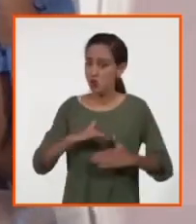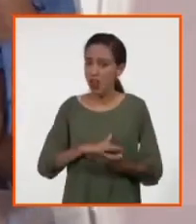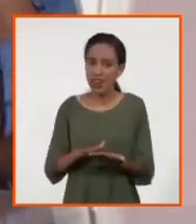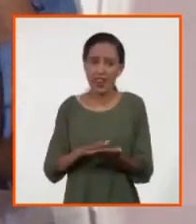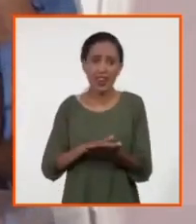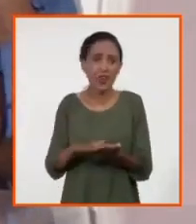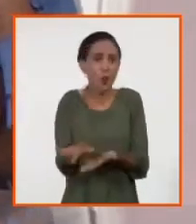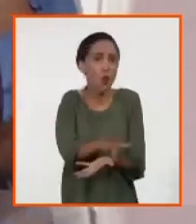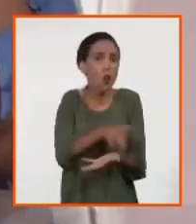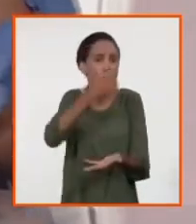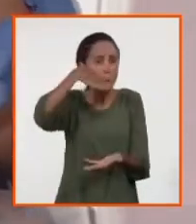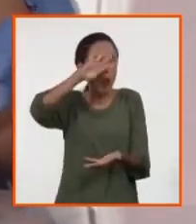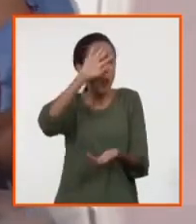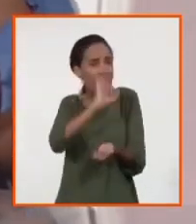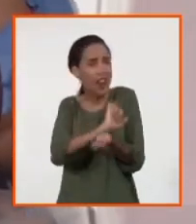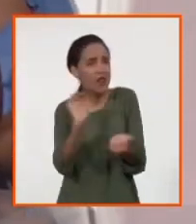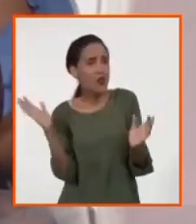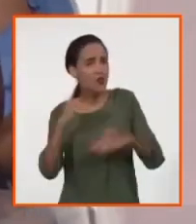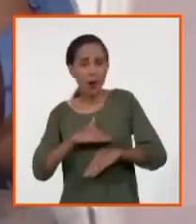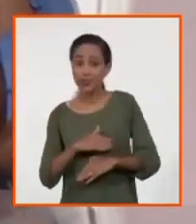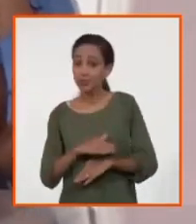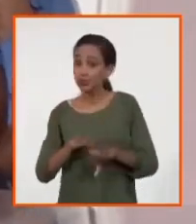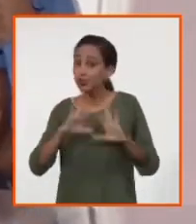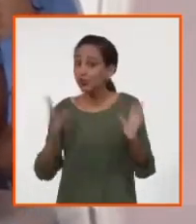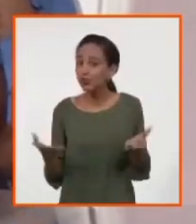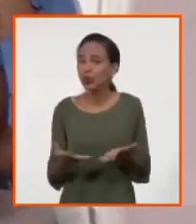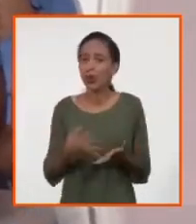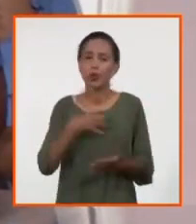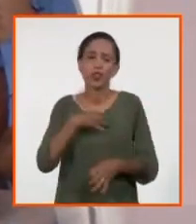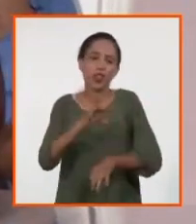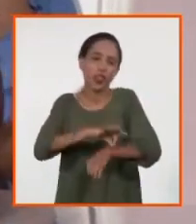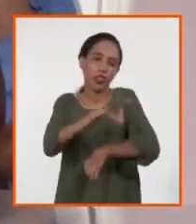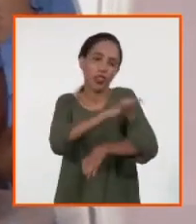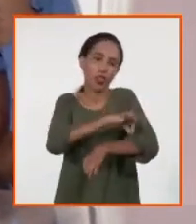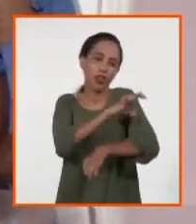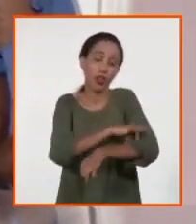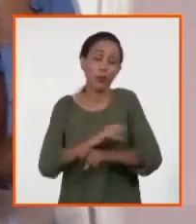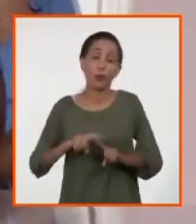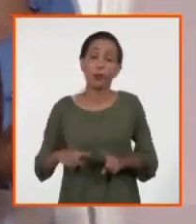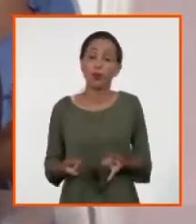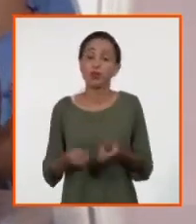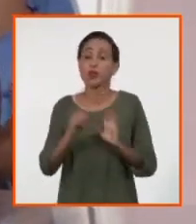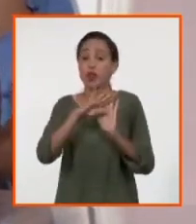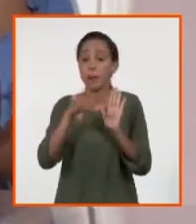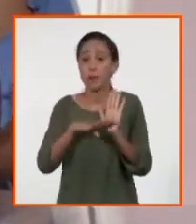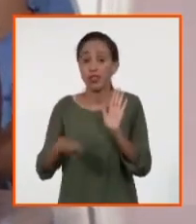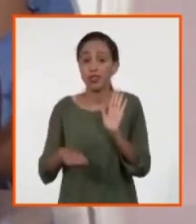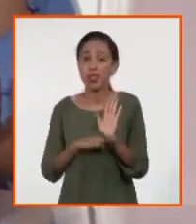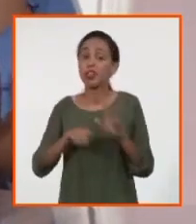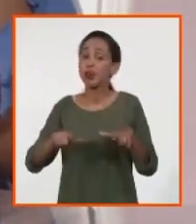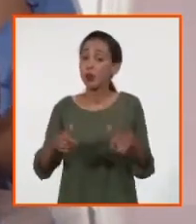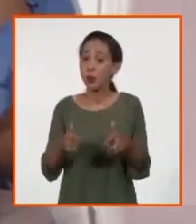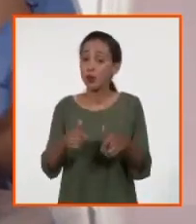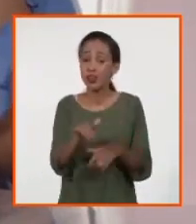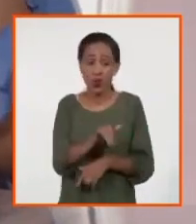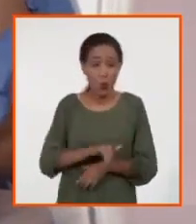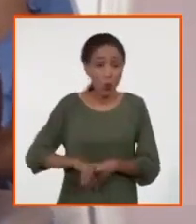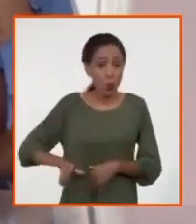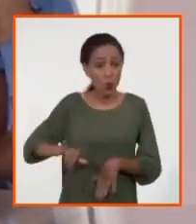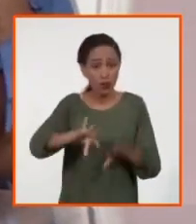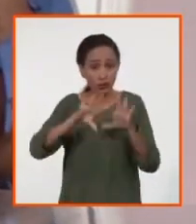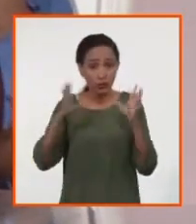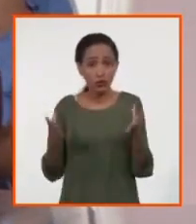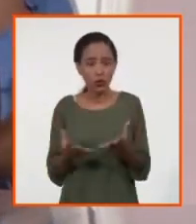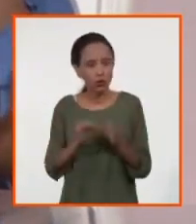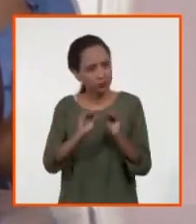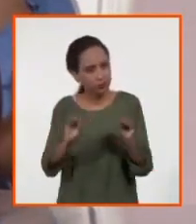libre hoy de tener algún que otro caso de dengue. Por lo tanto, las medidas son para todas y yo creo que la alerta, en función de